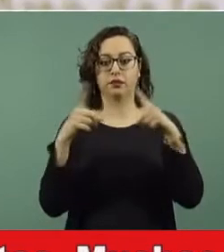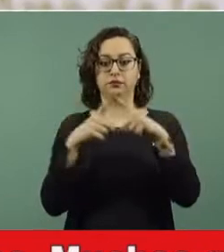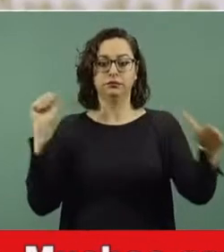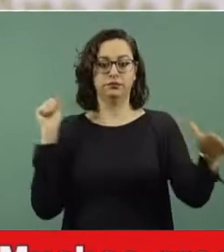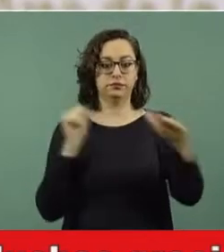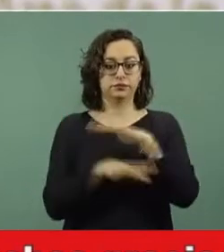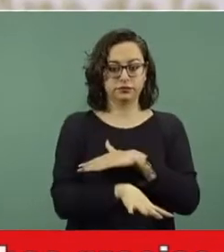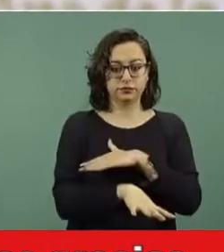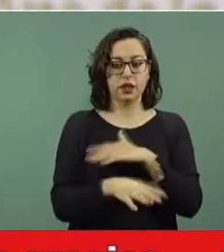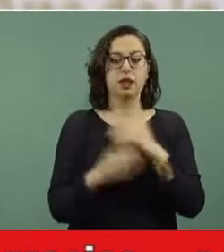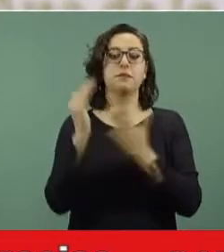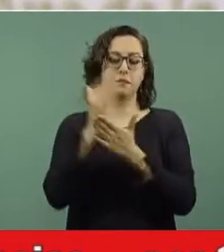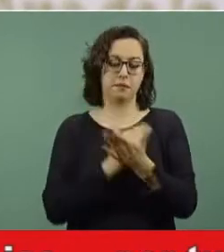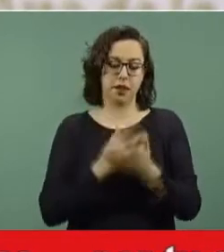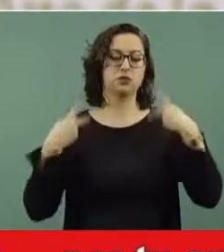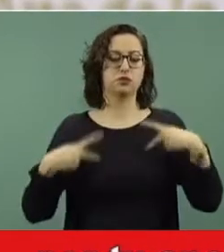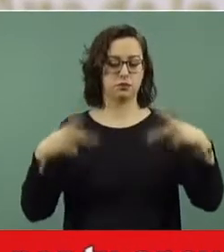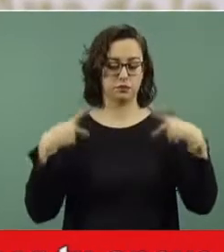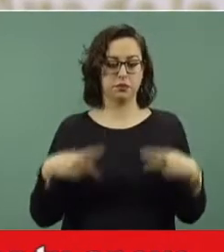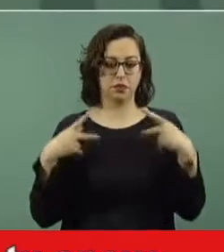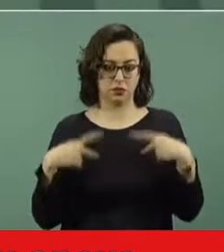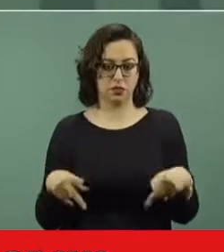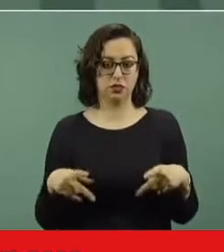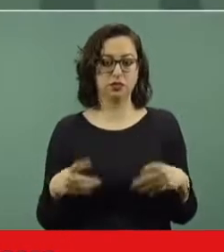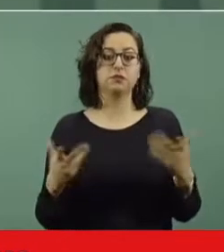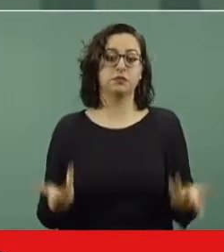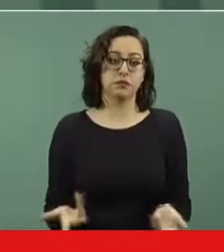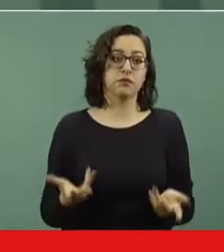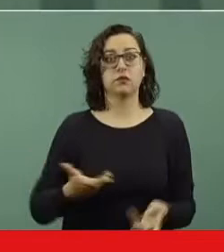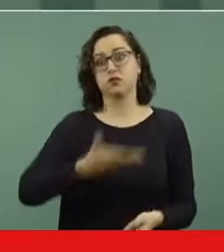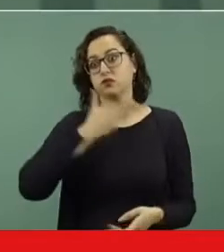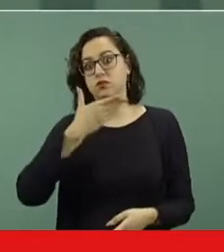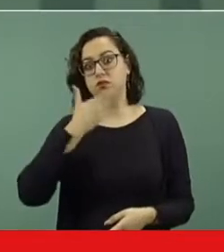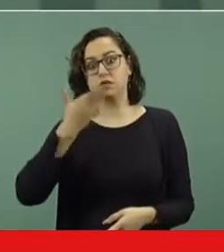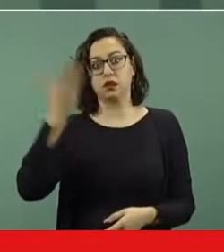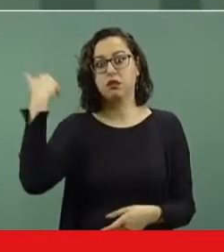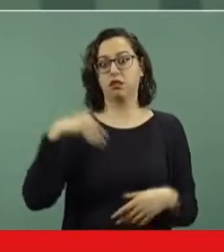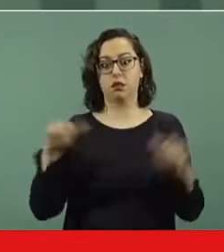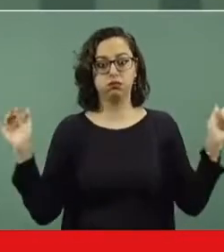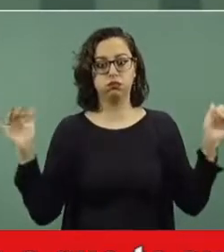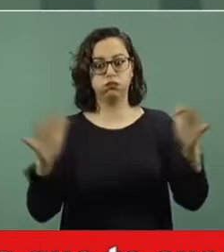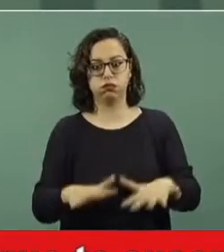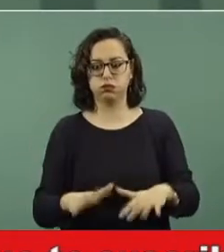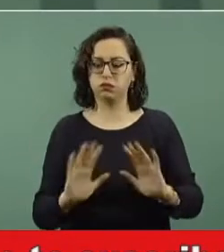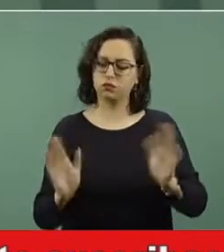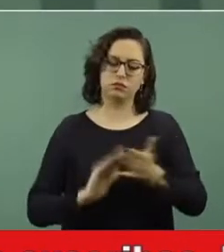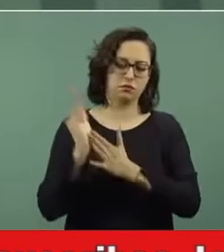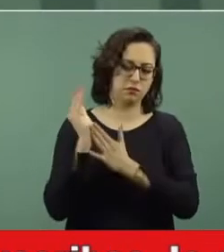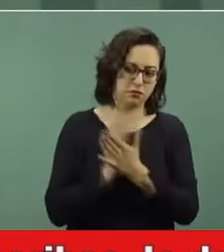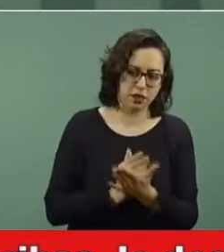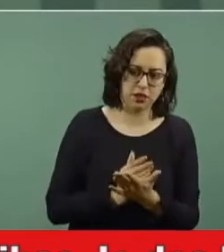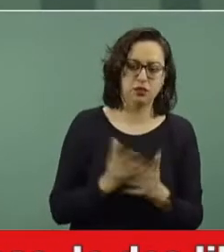religiosos de mayor afluencia. Y hay mecanismos, la Secretaría de Gobernación